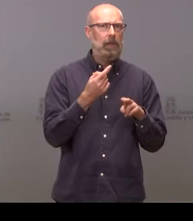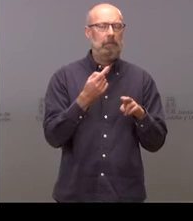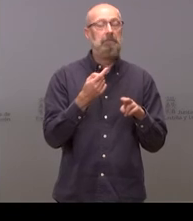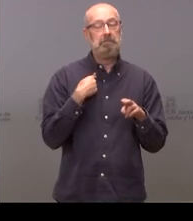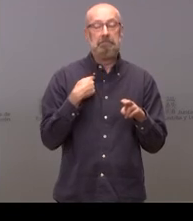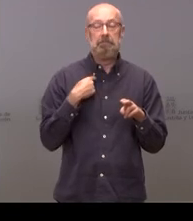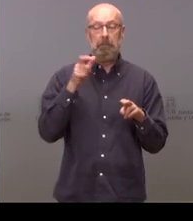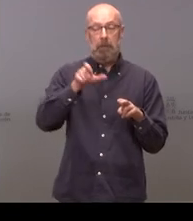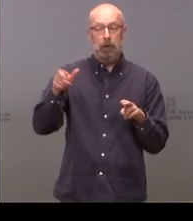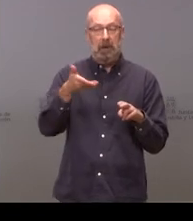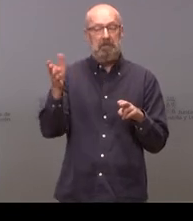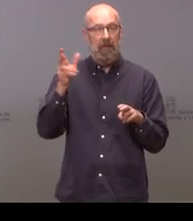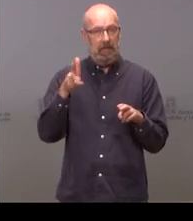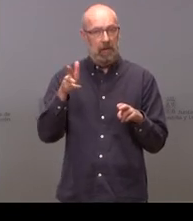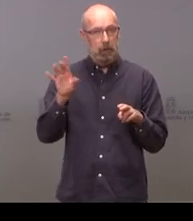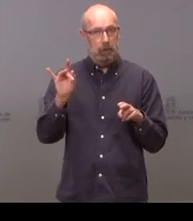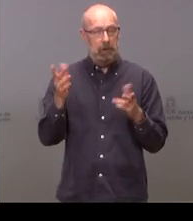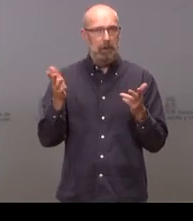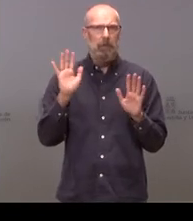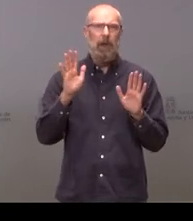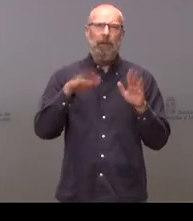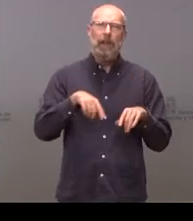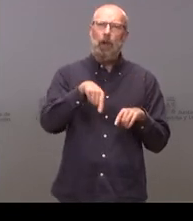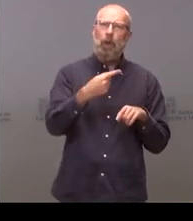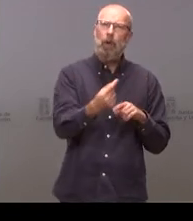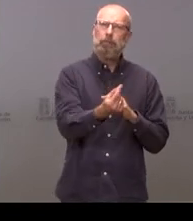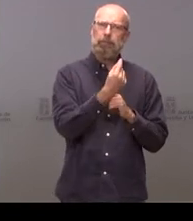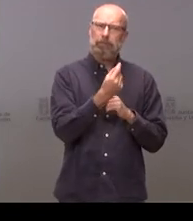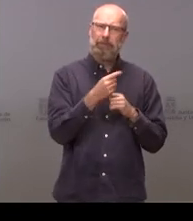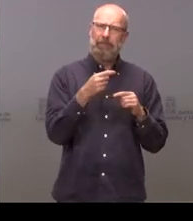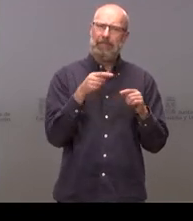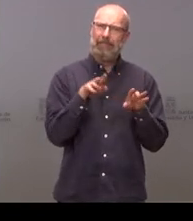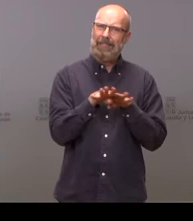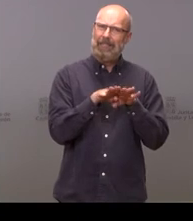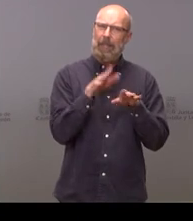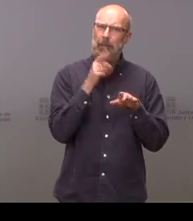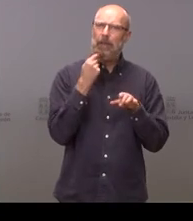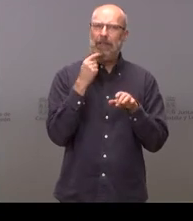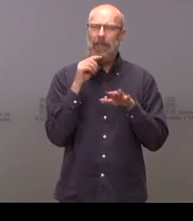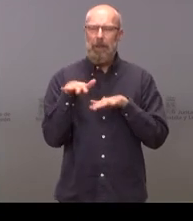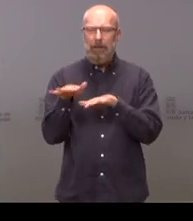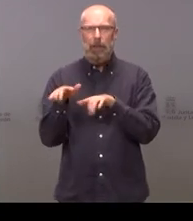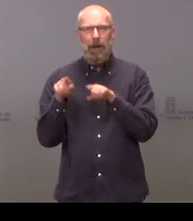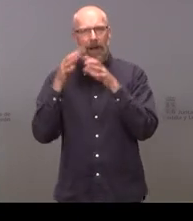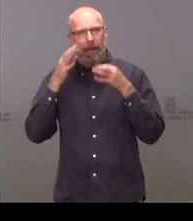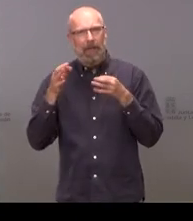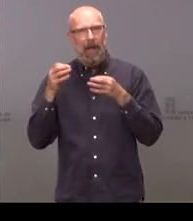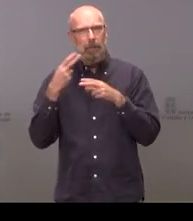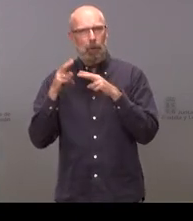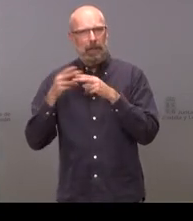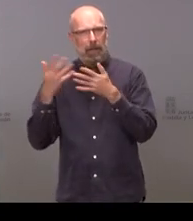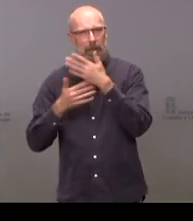la gente y tal pero luego le he oído como que que criticaba que estaba un poco politizada no sé al final qué piensa de esta